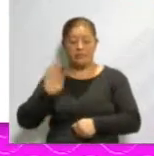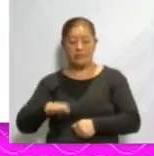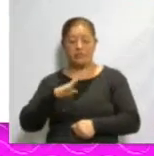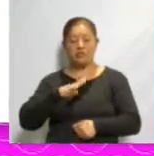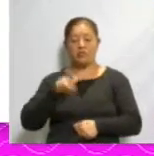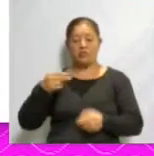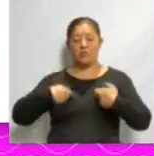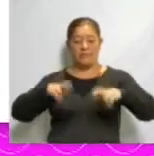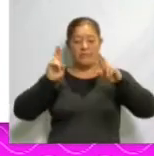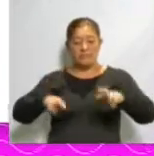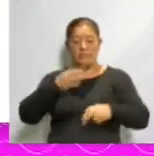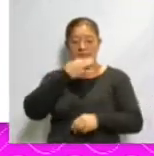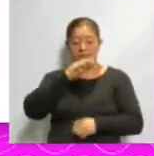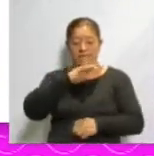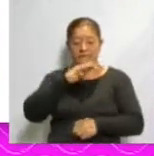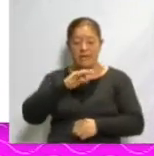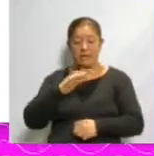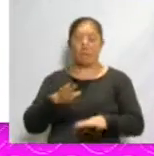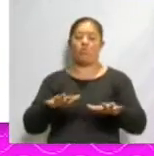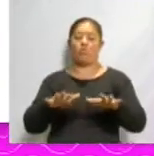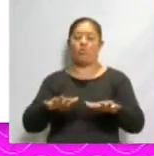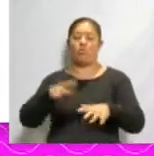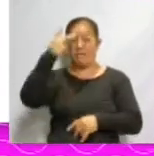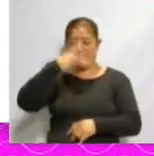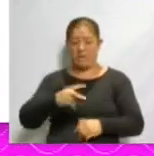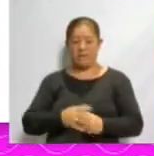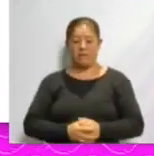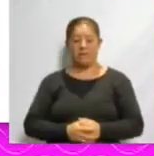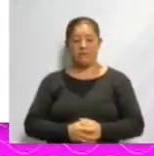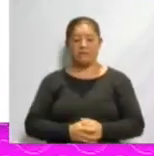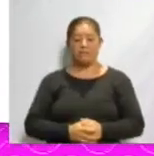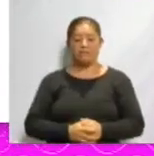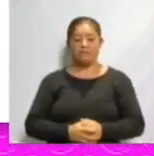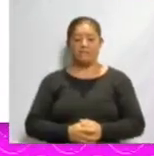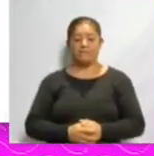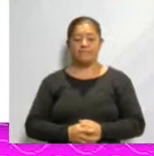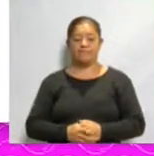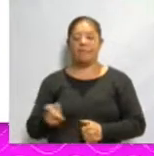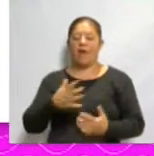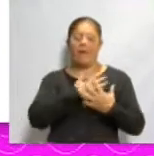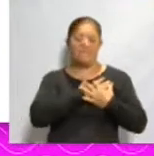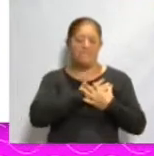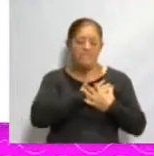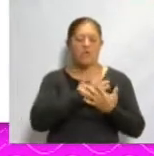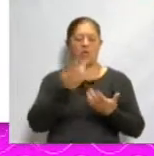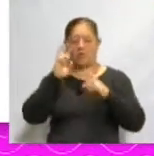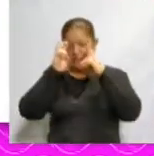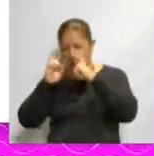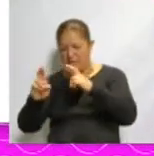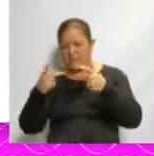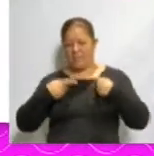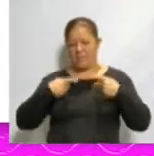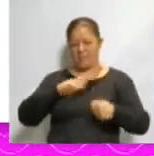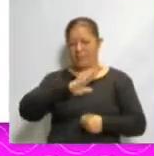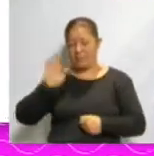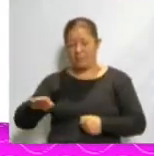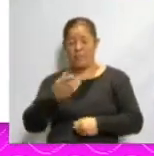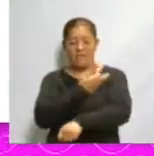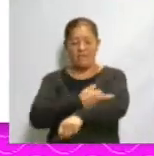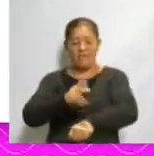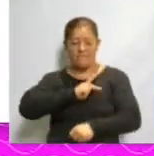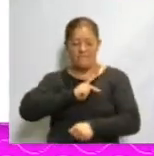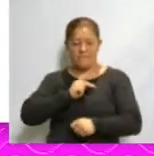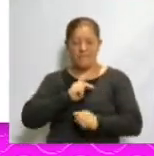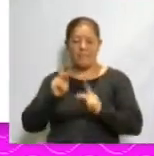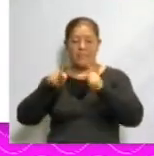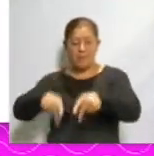most representative celebrations in Mexico. It is a demonstration of love and respect for deceased family members. This tradition was